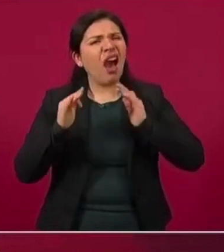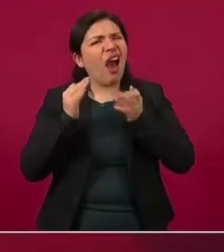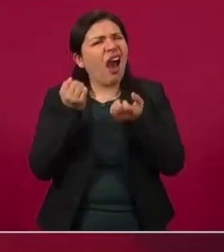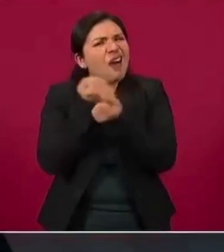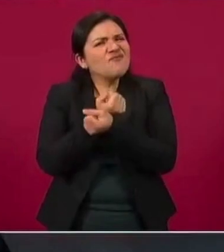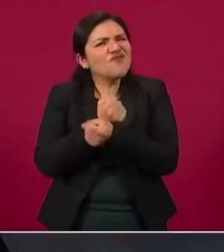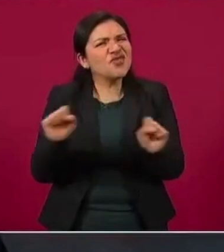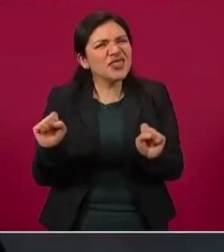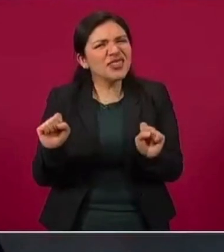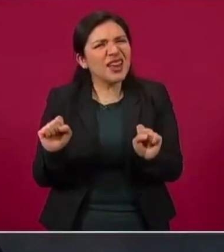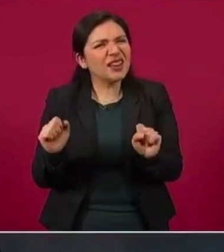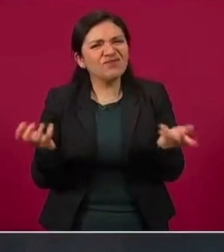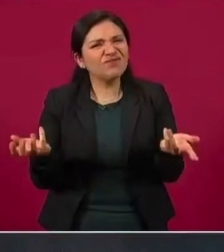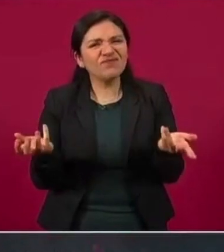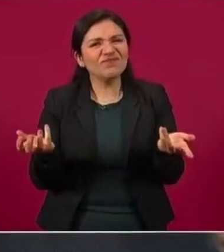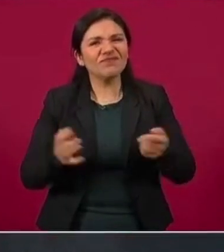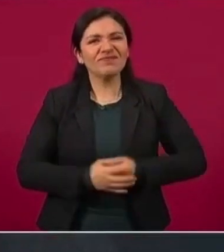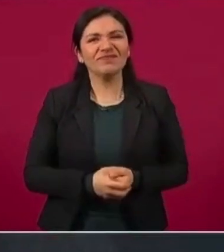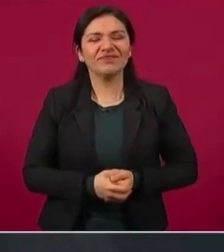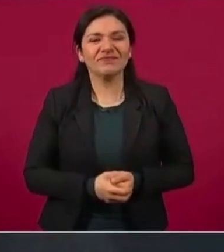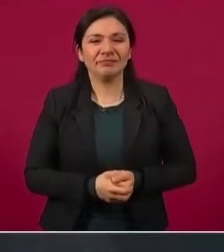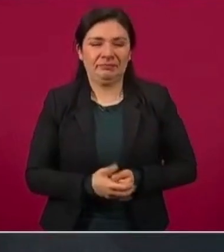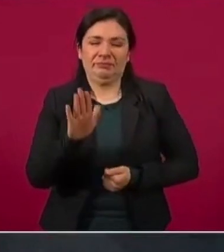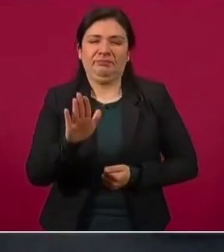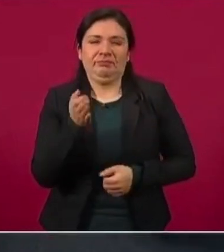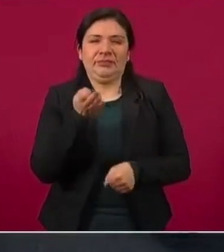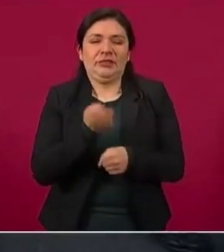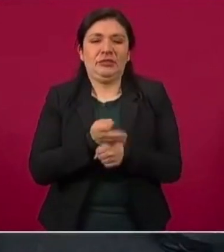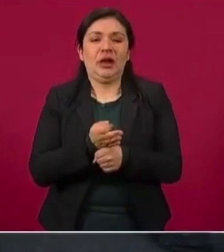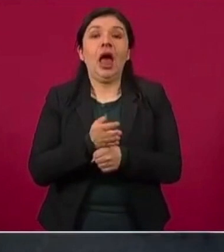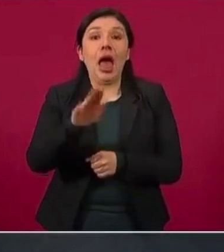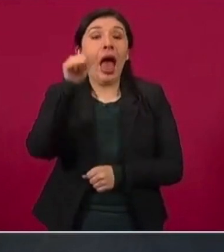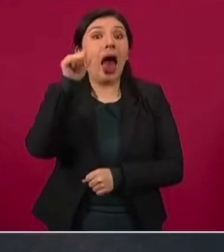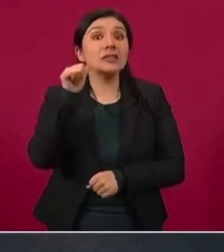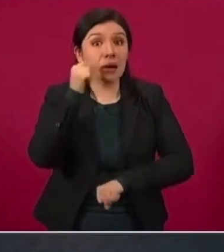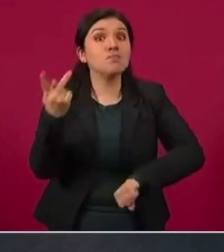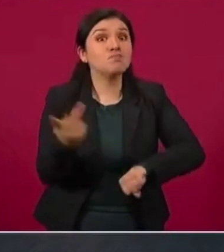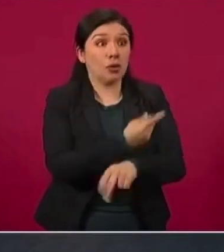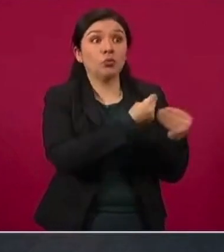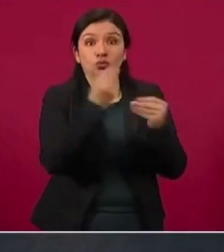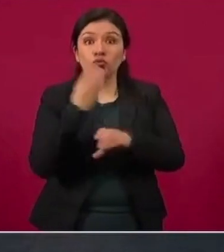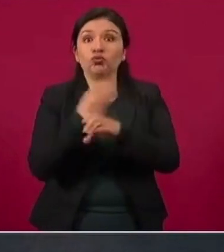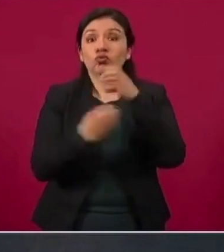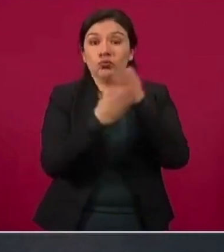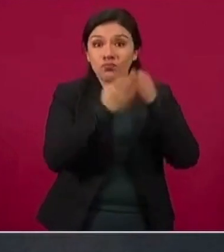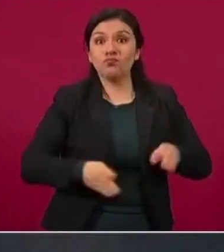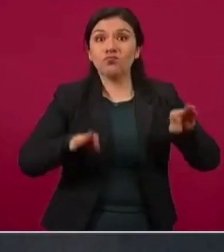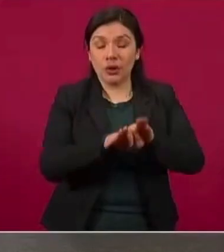Vamos a terminar. Ayer pasaron cosas importantes,